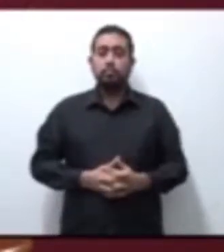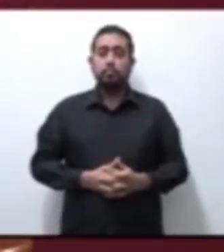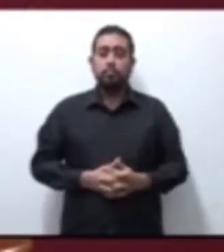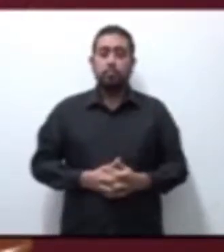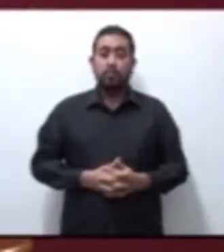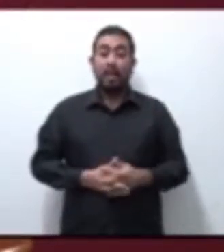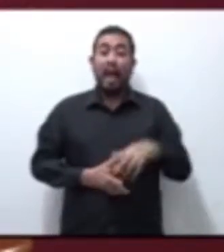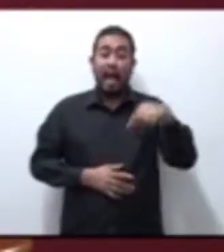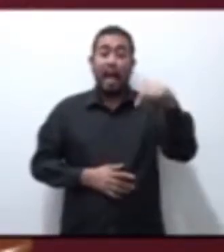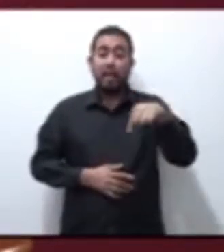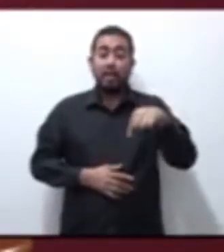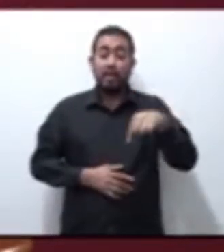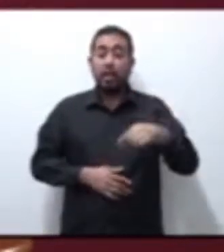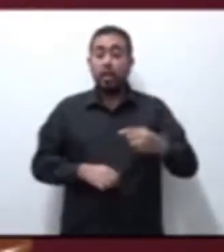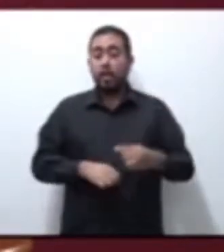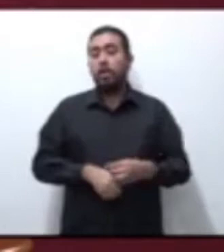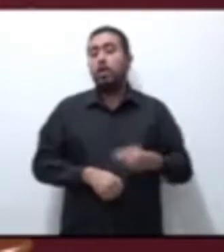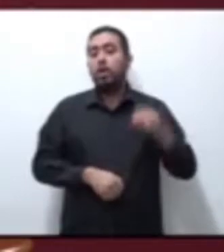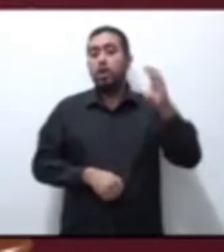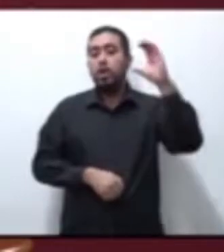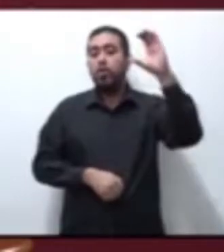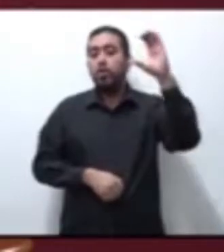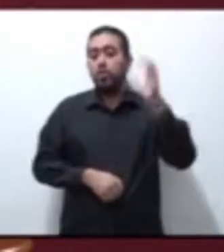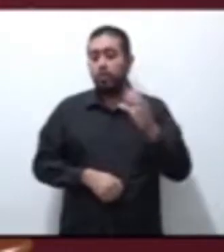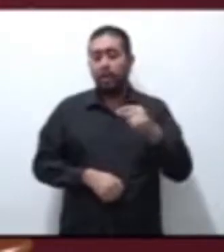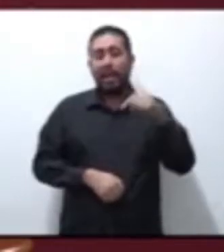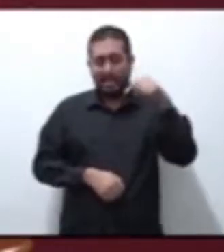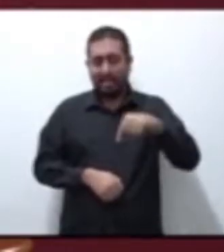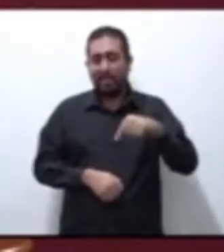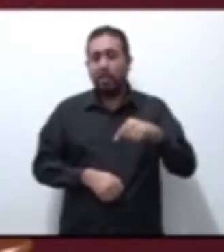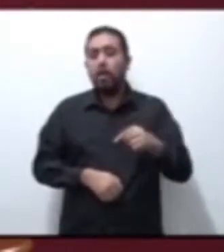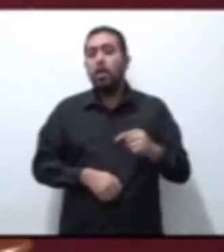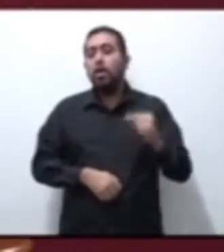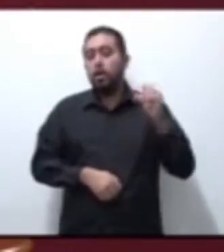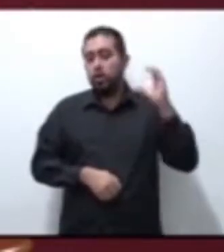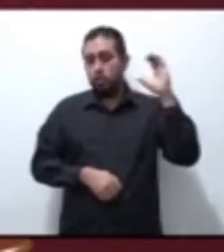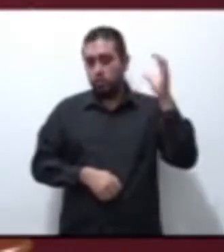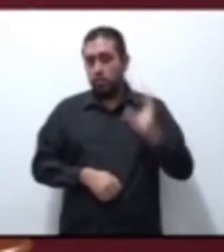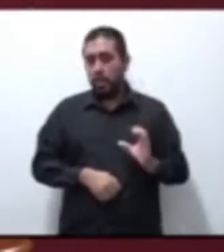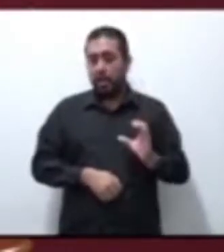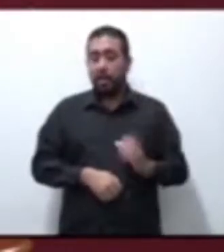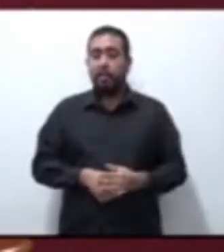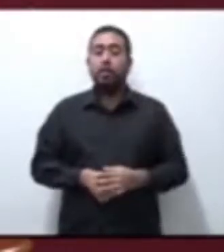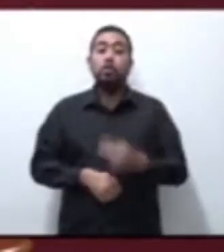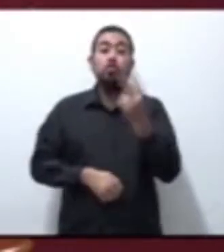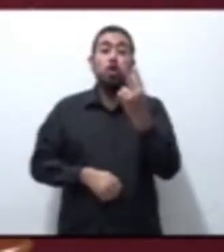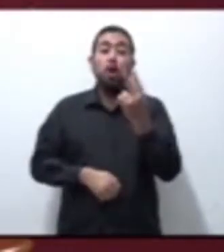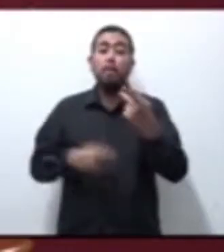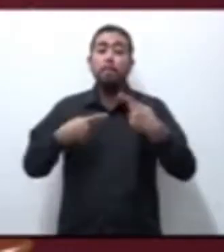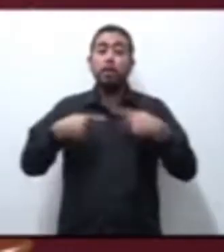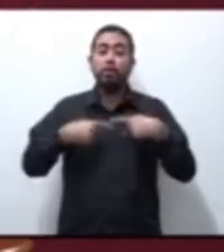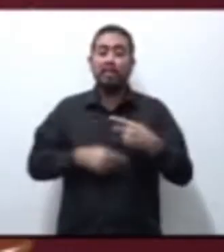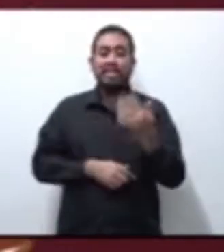Culiacán. De 50 y 68 años de edad.